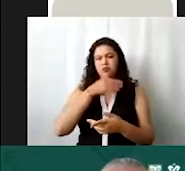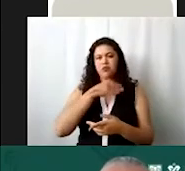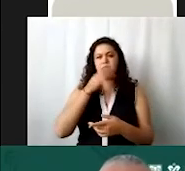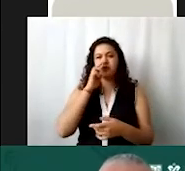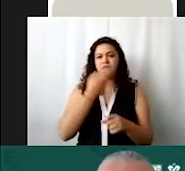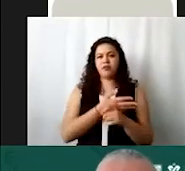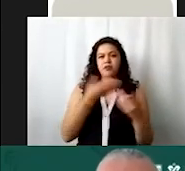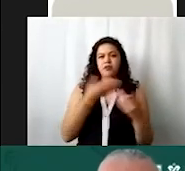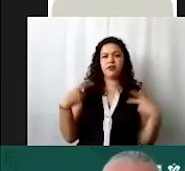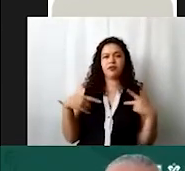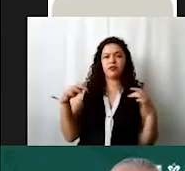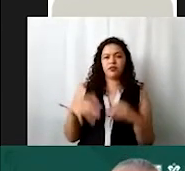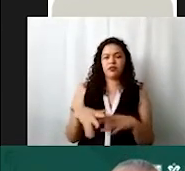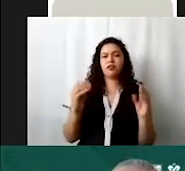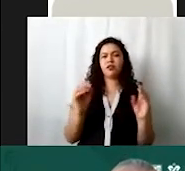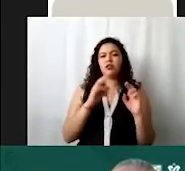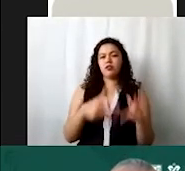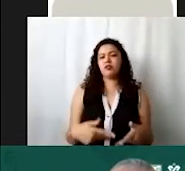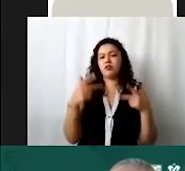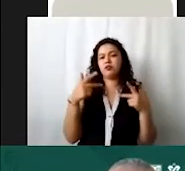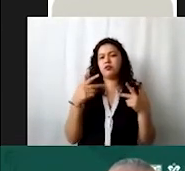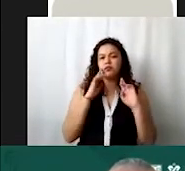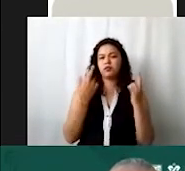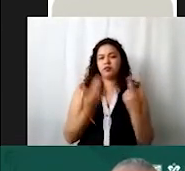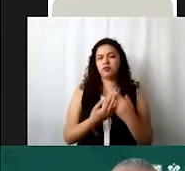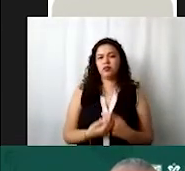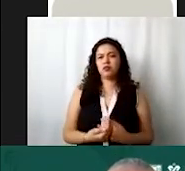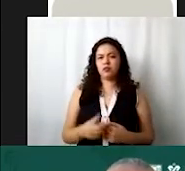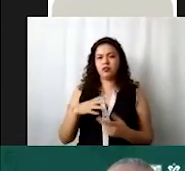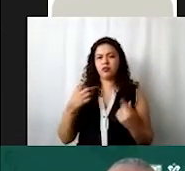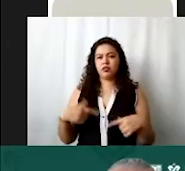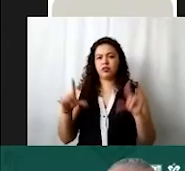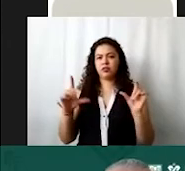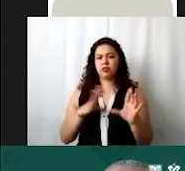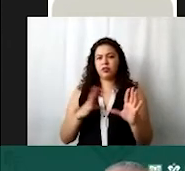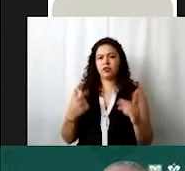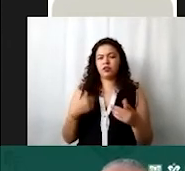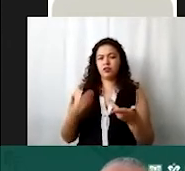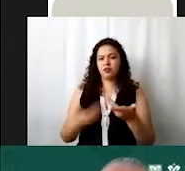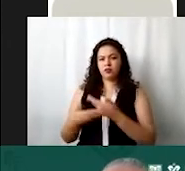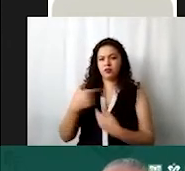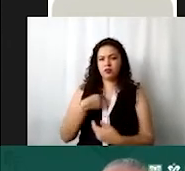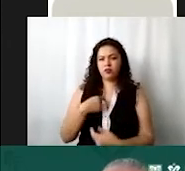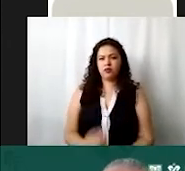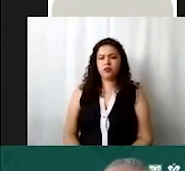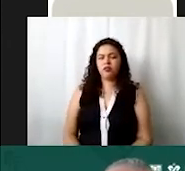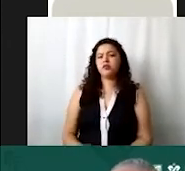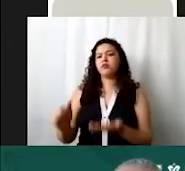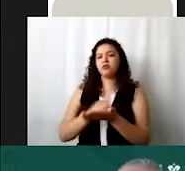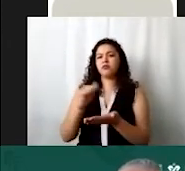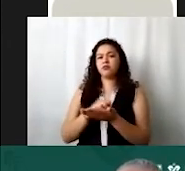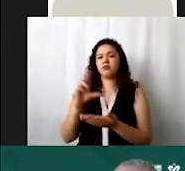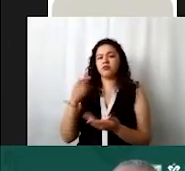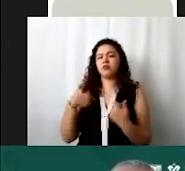presencial o la virtual las tienes en pantalla Vicky o las comparto las actas no las